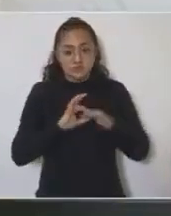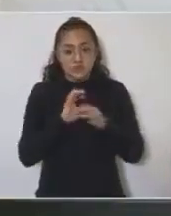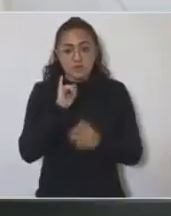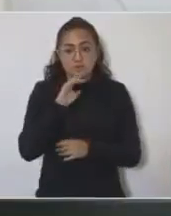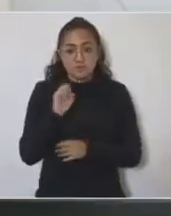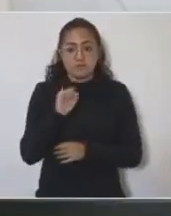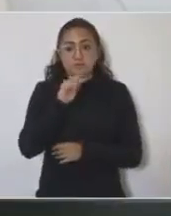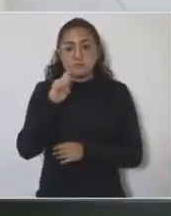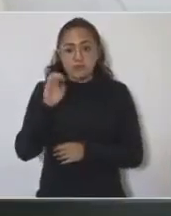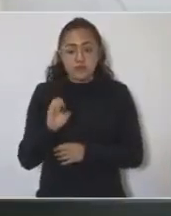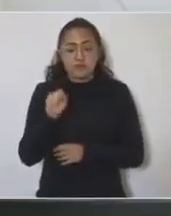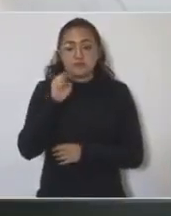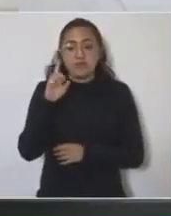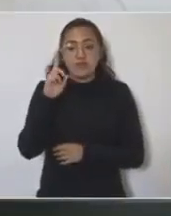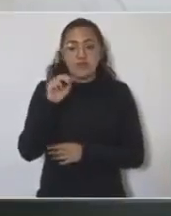IMSS, Issste y Sedena.